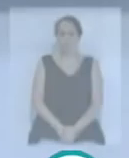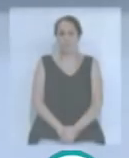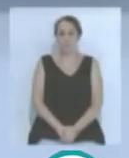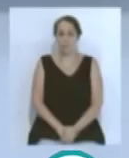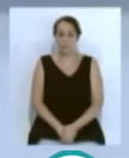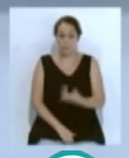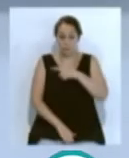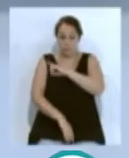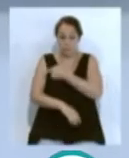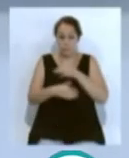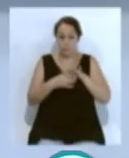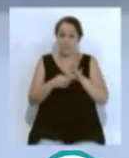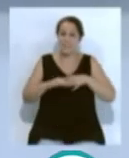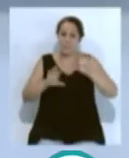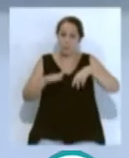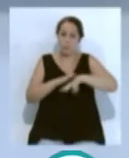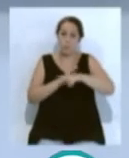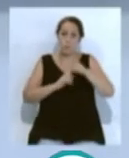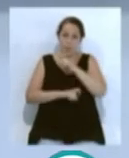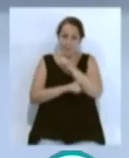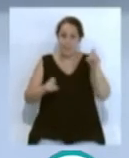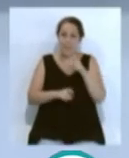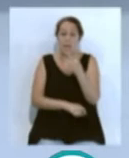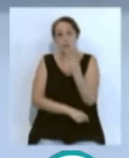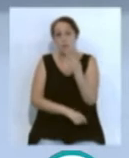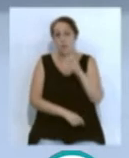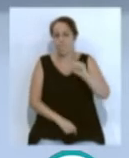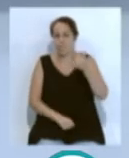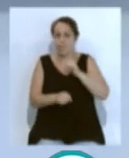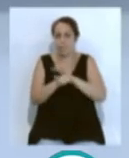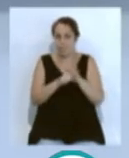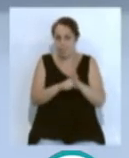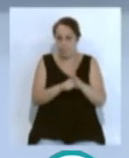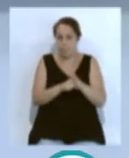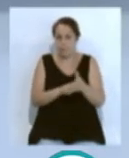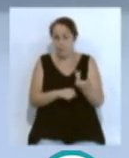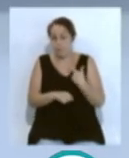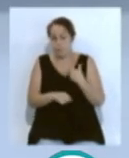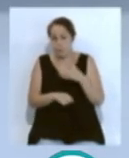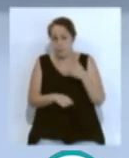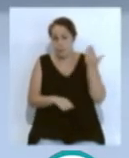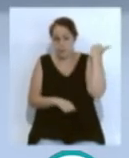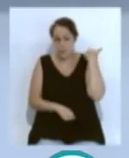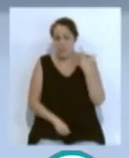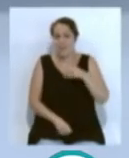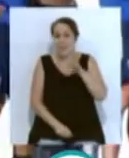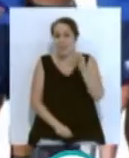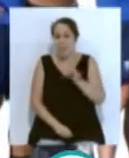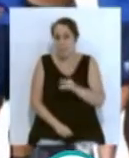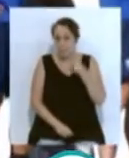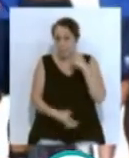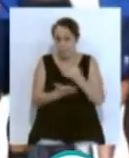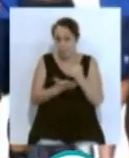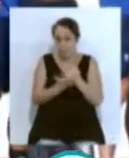Y en deportes, el Cádiz Club de Fútbol ha comunicado tres casos positivos por COVID-19 tras la realización ayer de test PCR